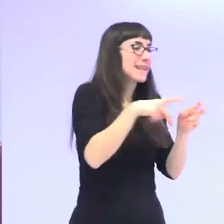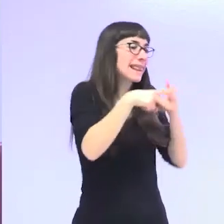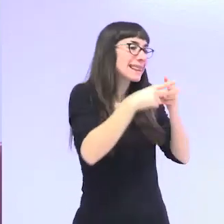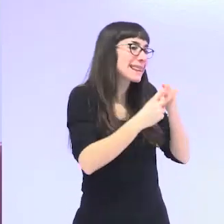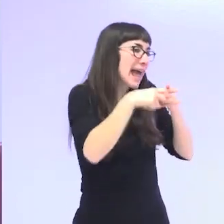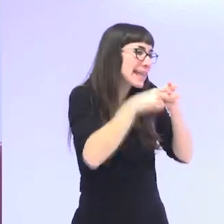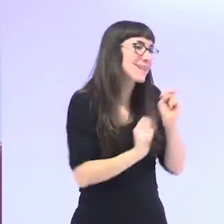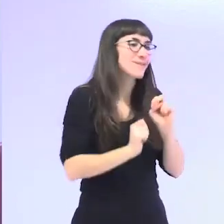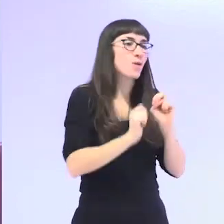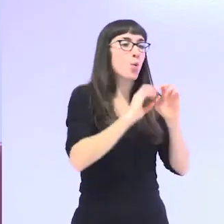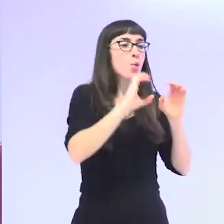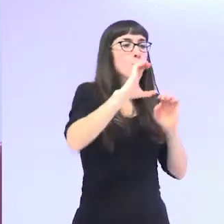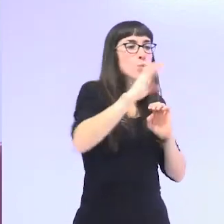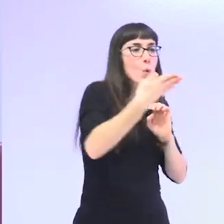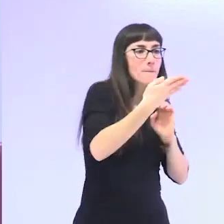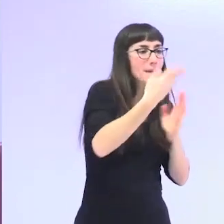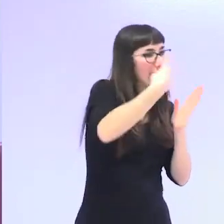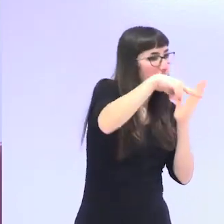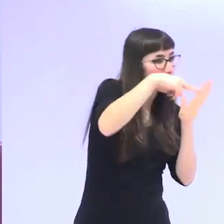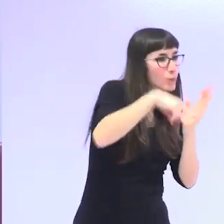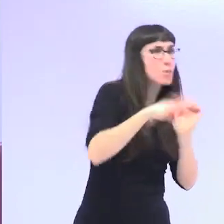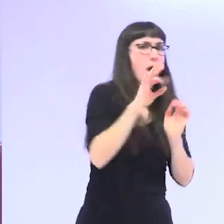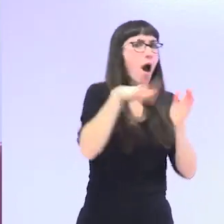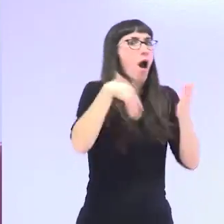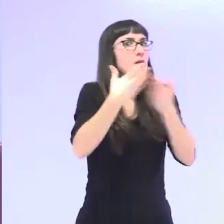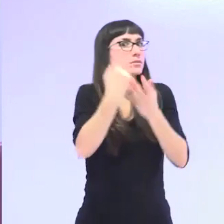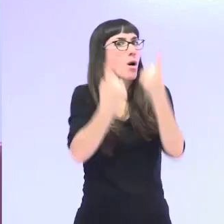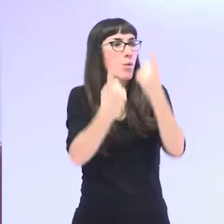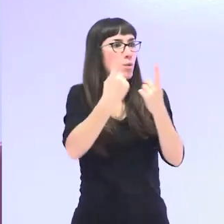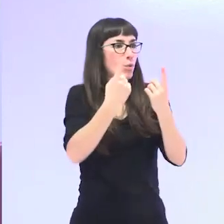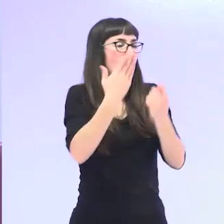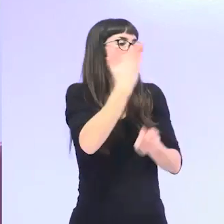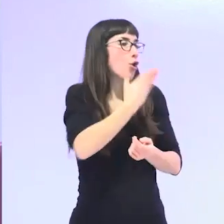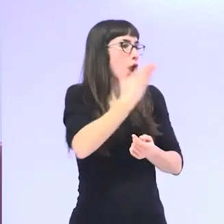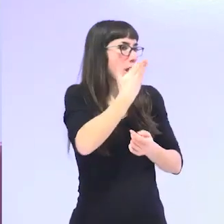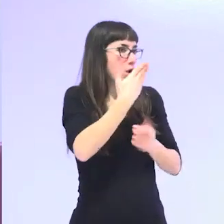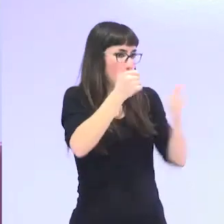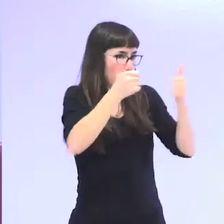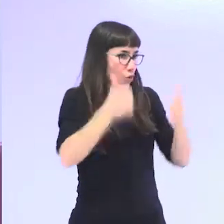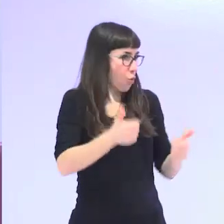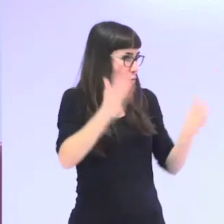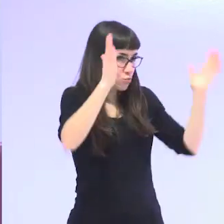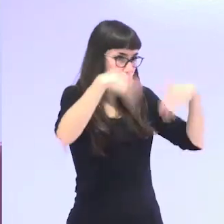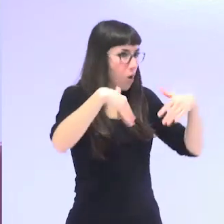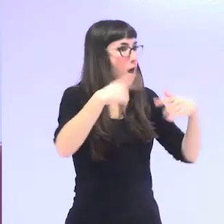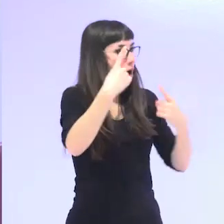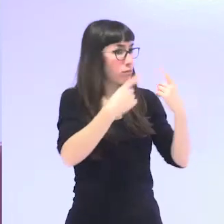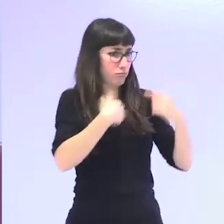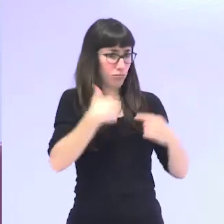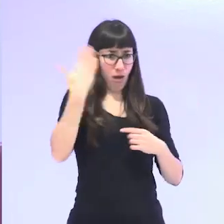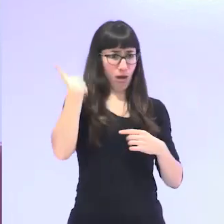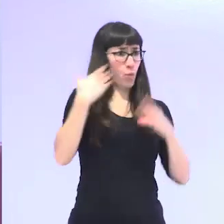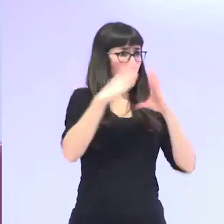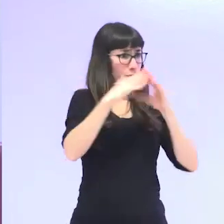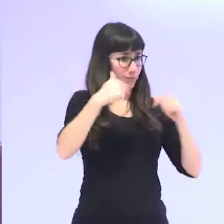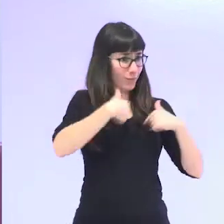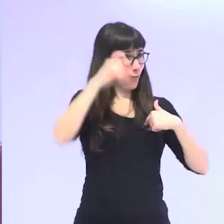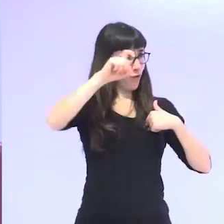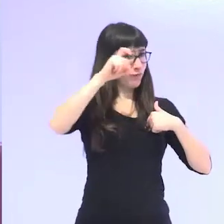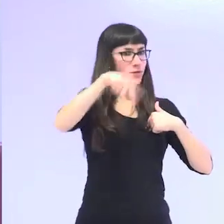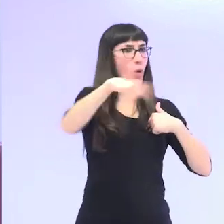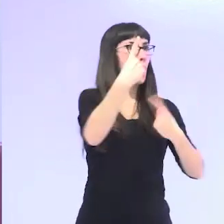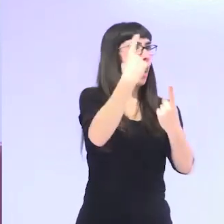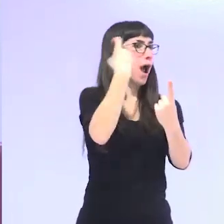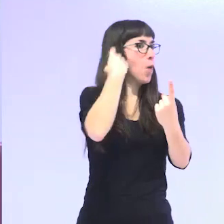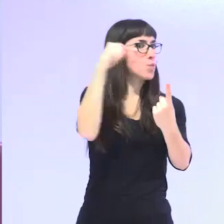incluso estudiar acabar primaria llegar a estudios universitarios yo tuve una alumna de 80 años cuando tienes